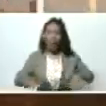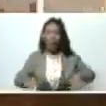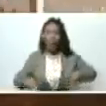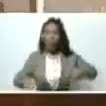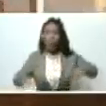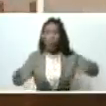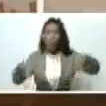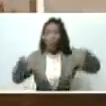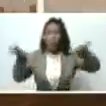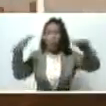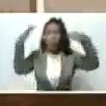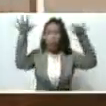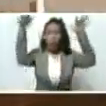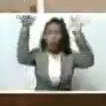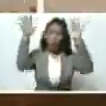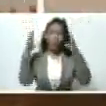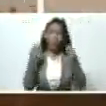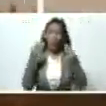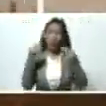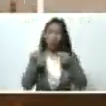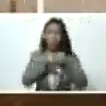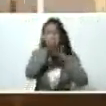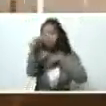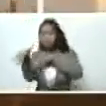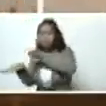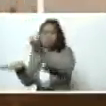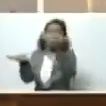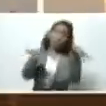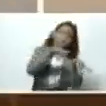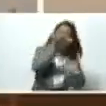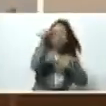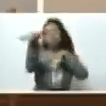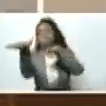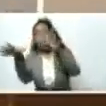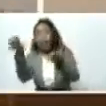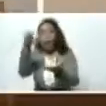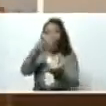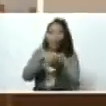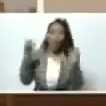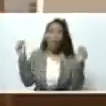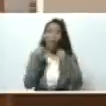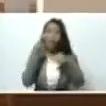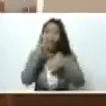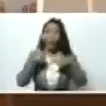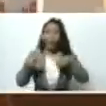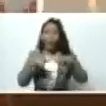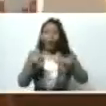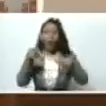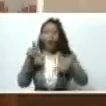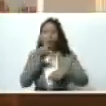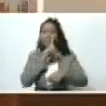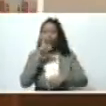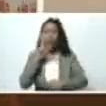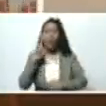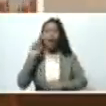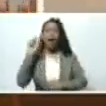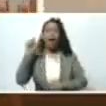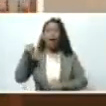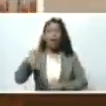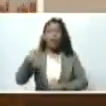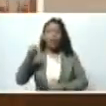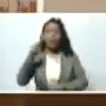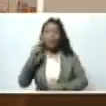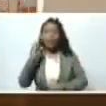fue de su cauce. Esto dado a las lluvias en el estado de Mérida, en un sector que se llama Quimó, el río Boscon